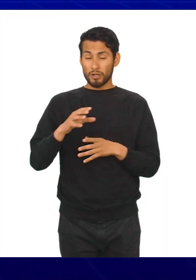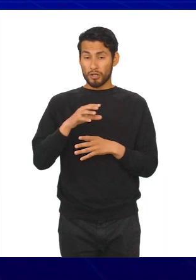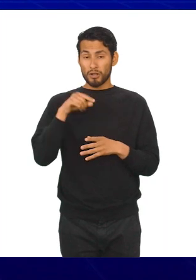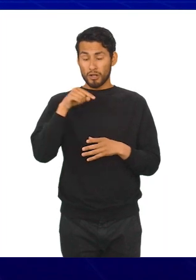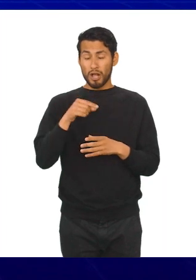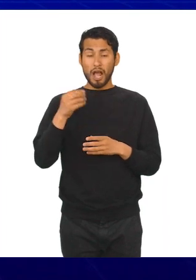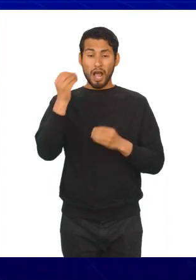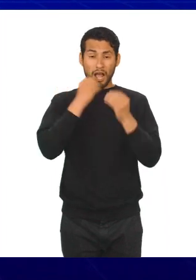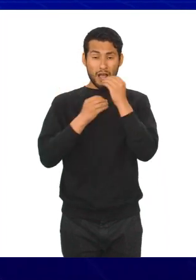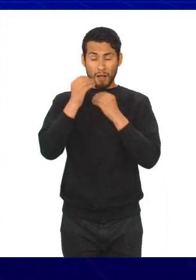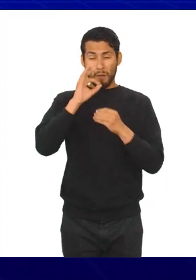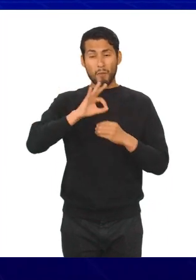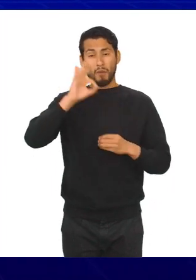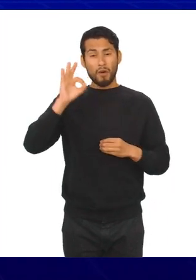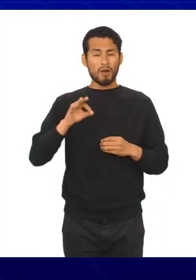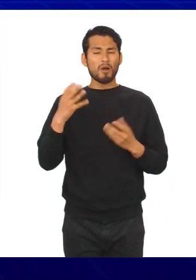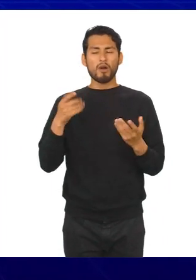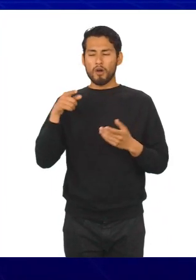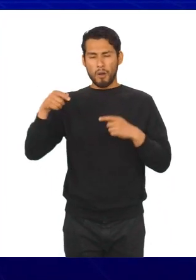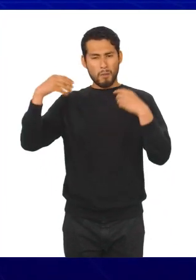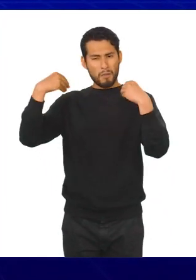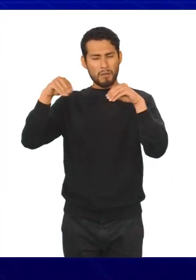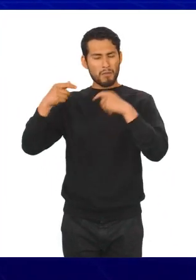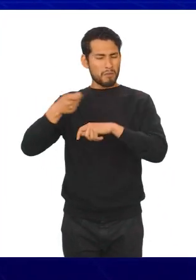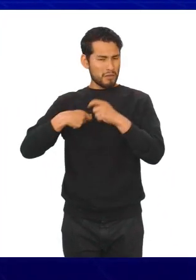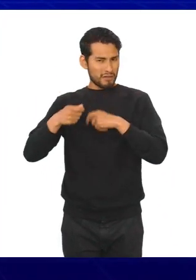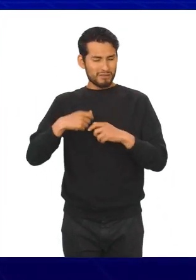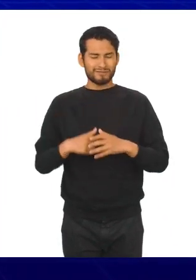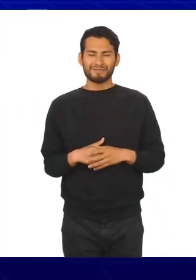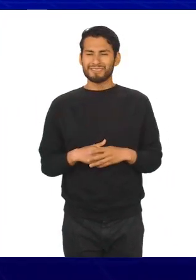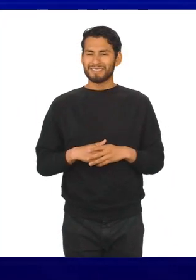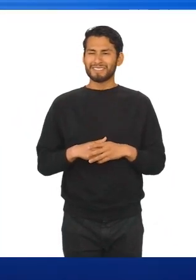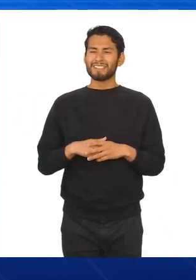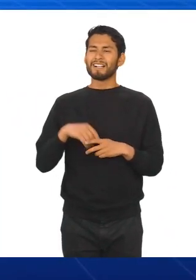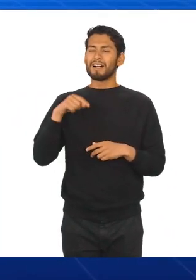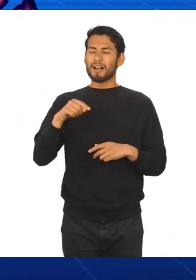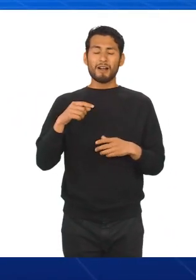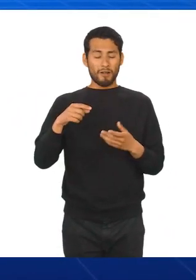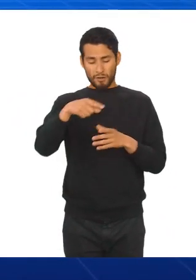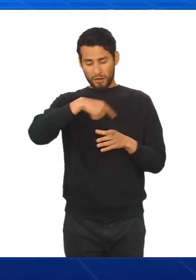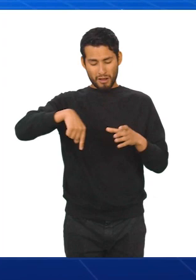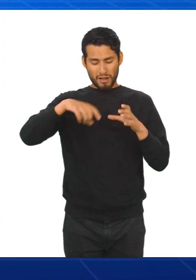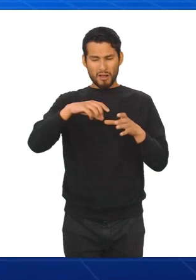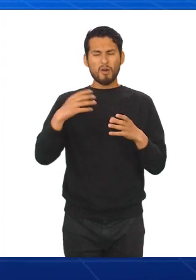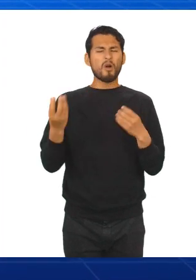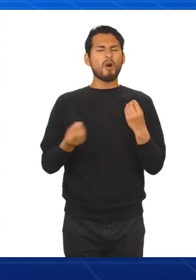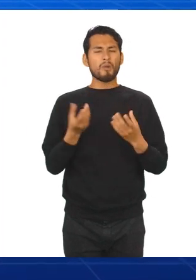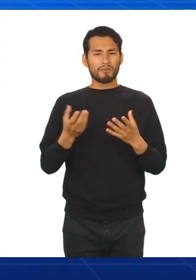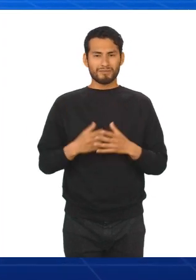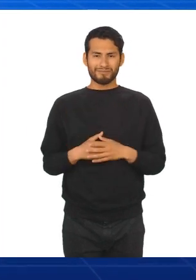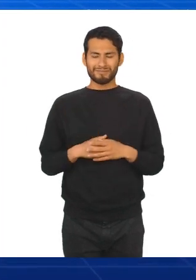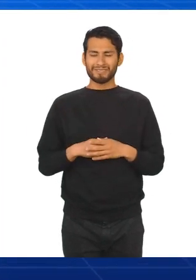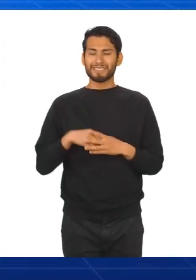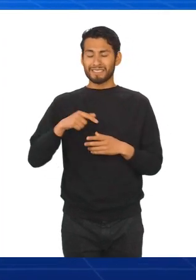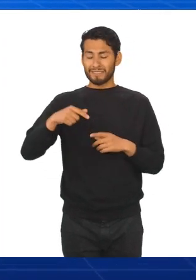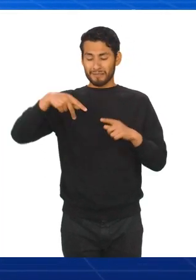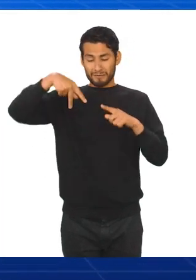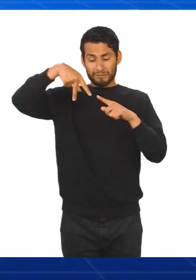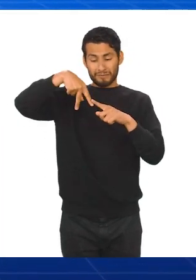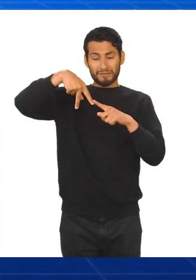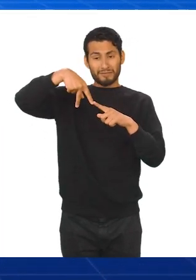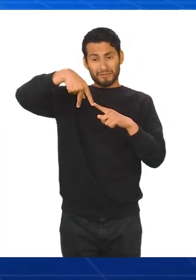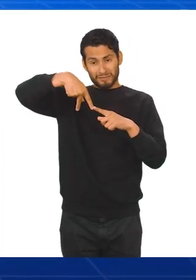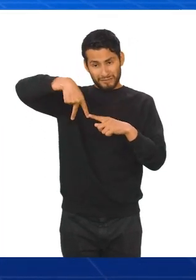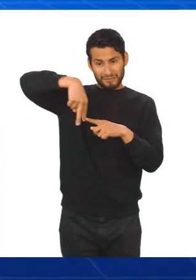representar el porcentaje de alimentos que se vende en un puesto. Para realizar un gráfico de torta se debe dibujar un